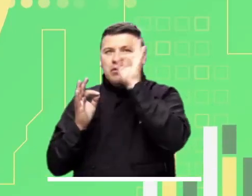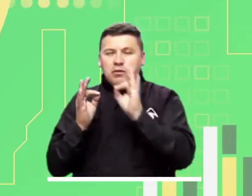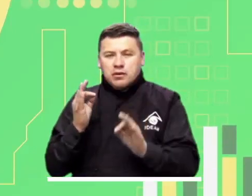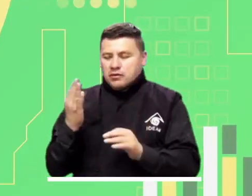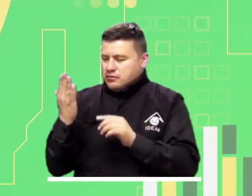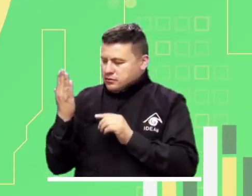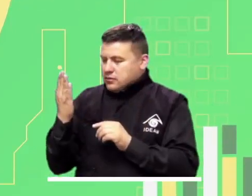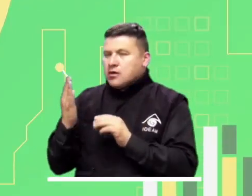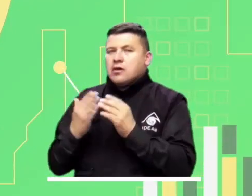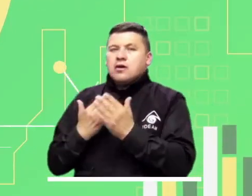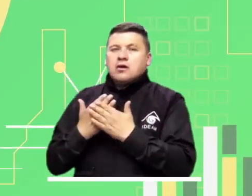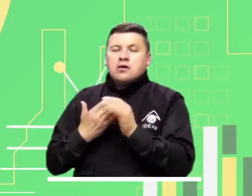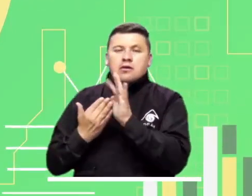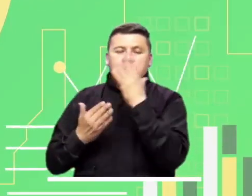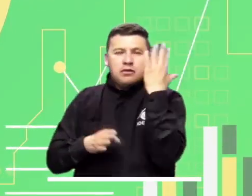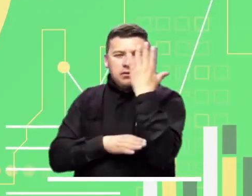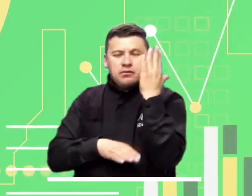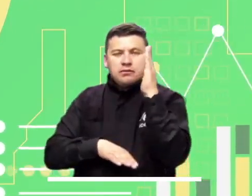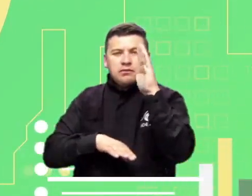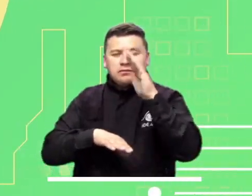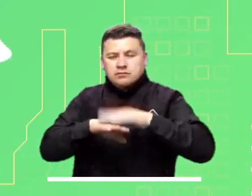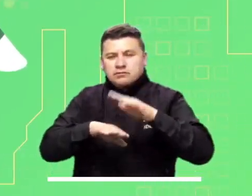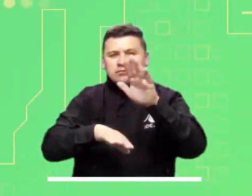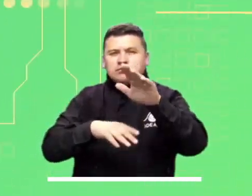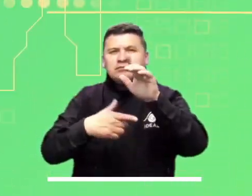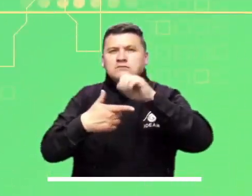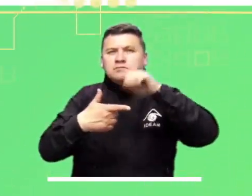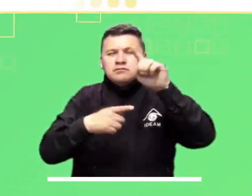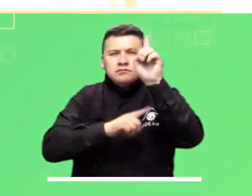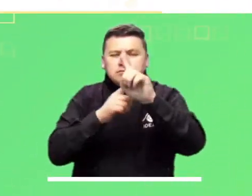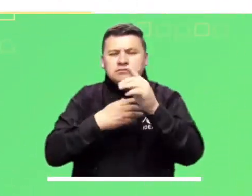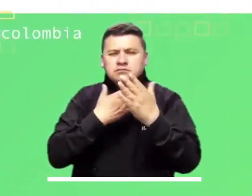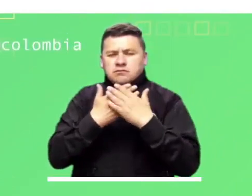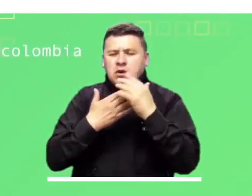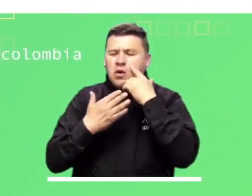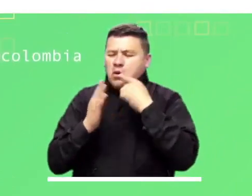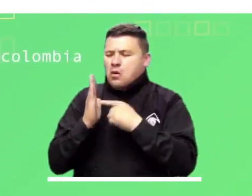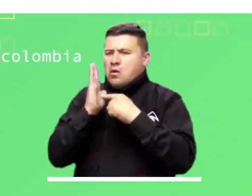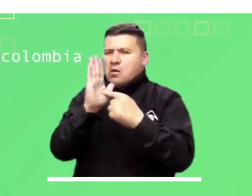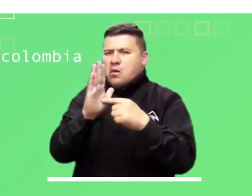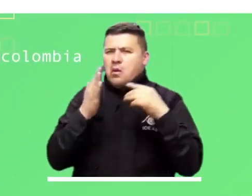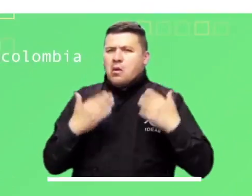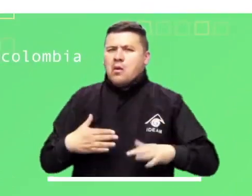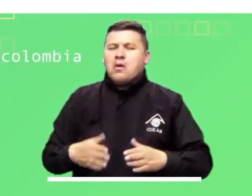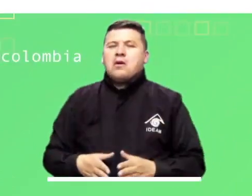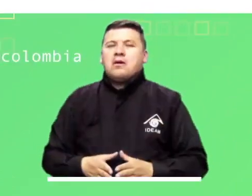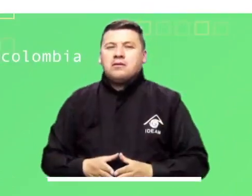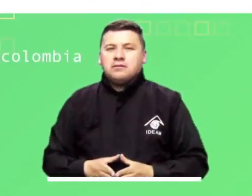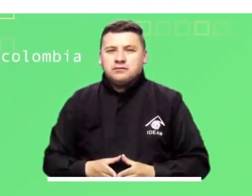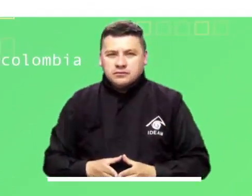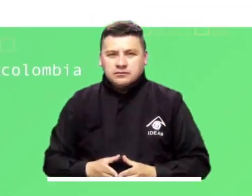detallada a nivel municipal, cifras de deforestación, estadísticas de rayos y otros datos de interés.